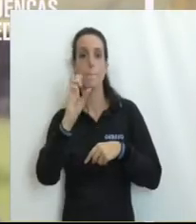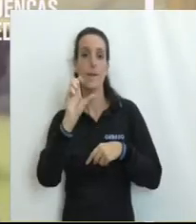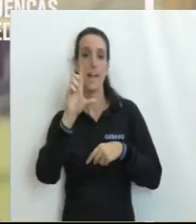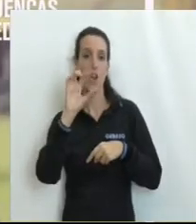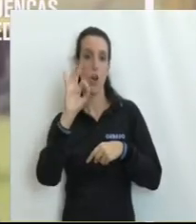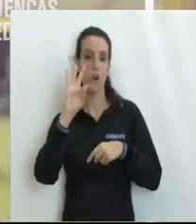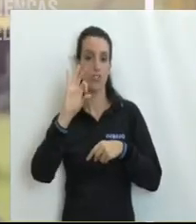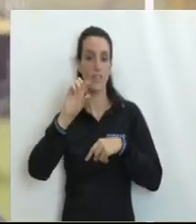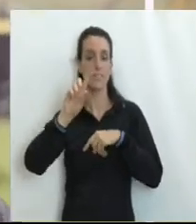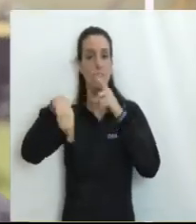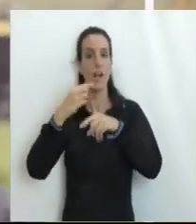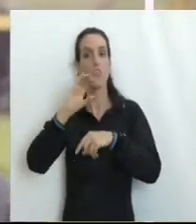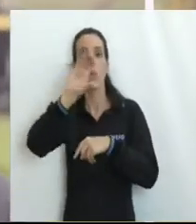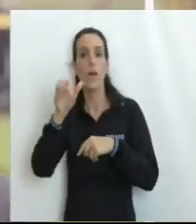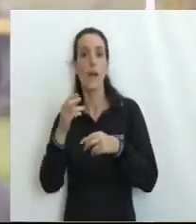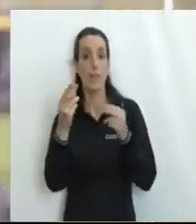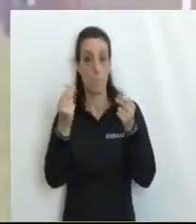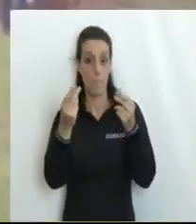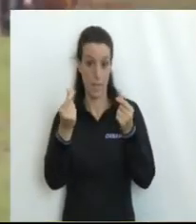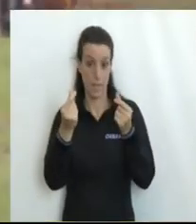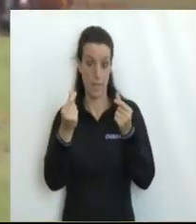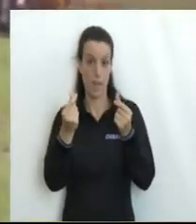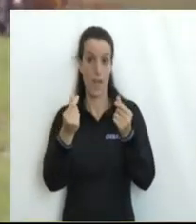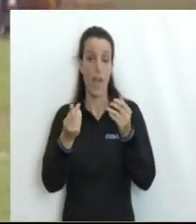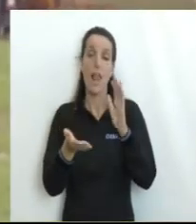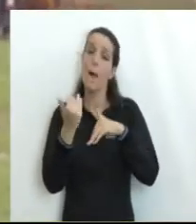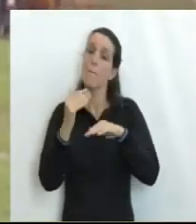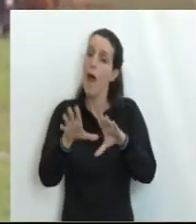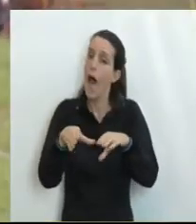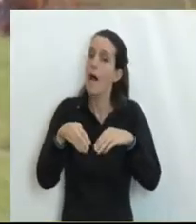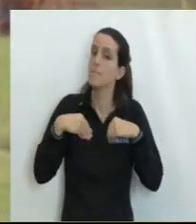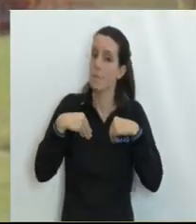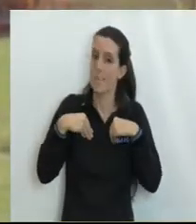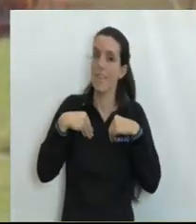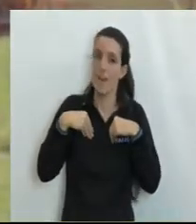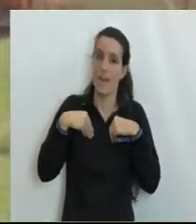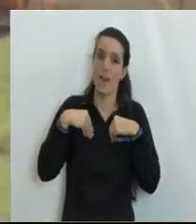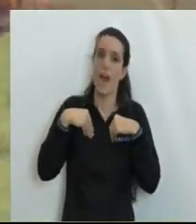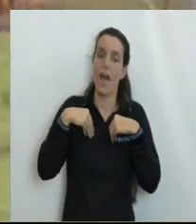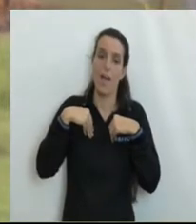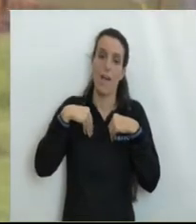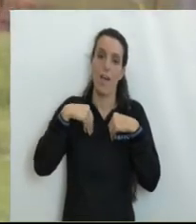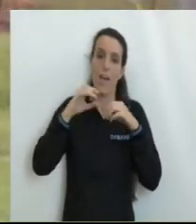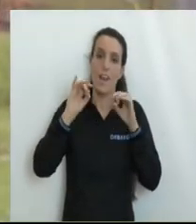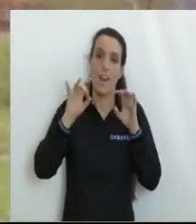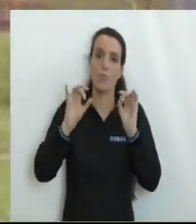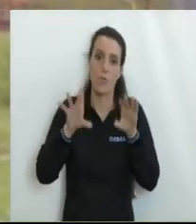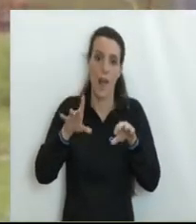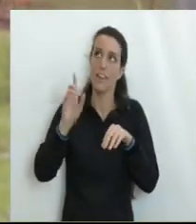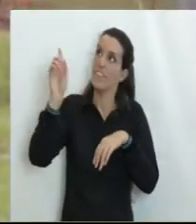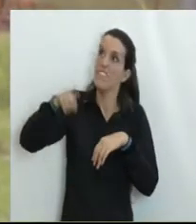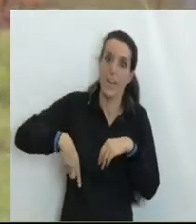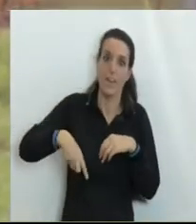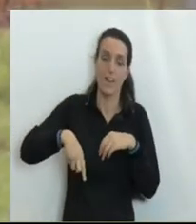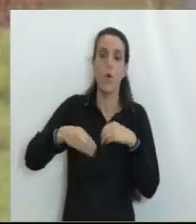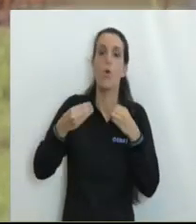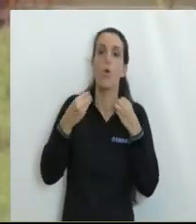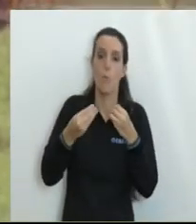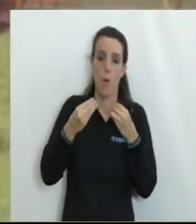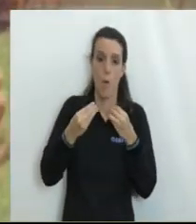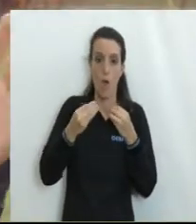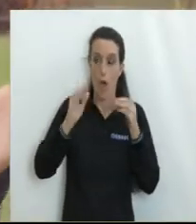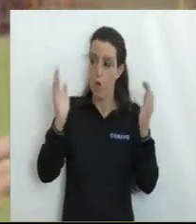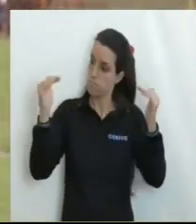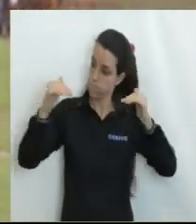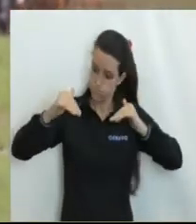Punta del Este, Pelotas y Oriental del Plato En cuanto a las teorías del origen del petróleo La más aceptada es la del origen orgánico Que